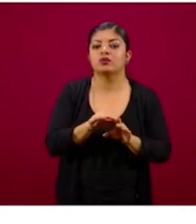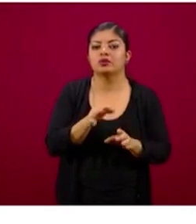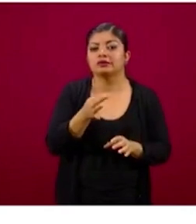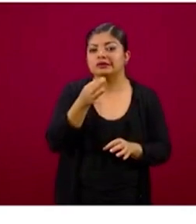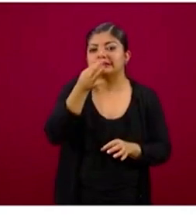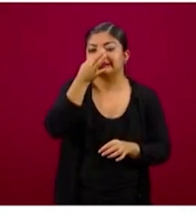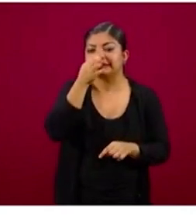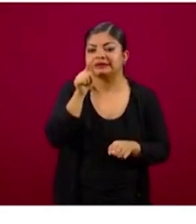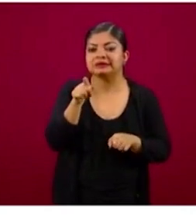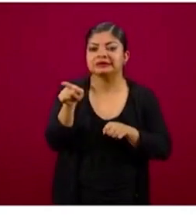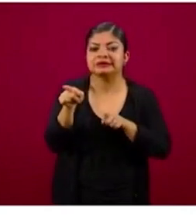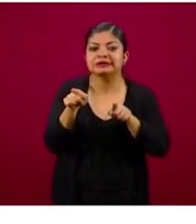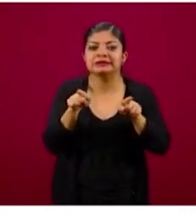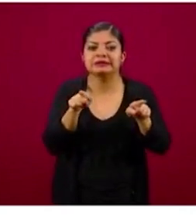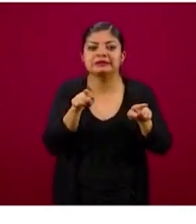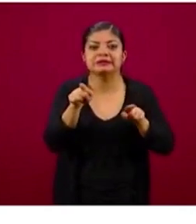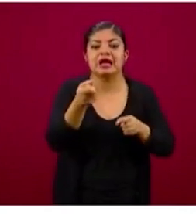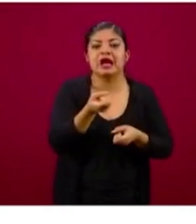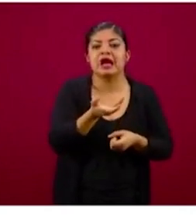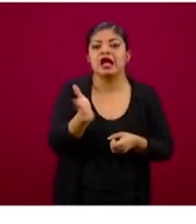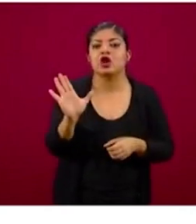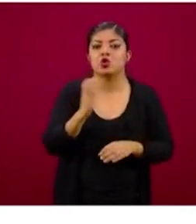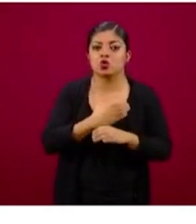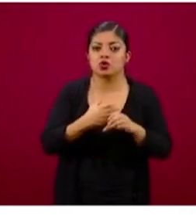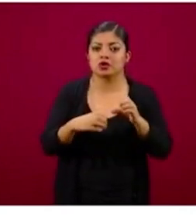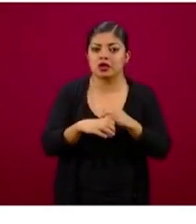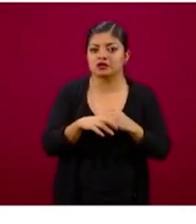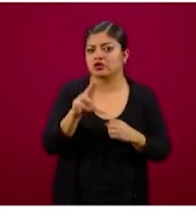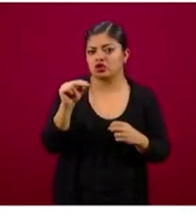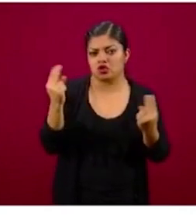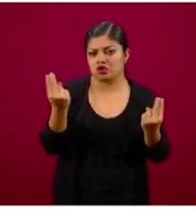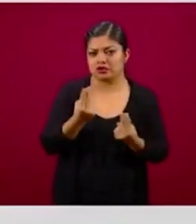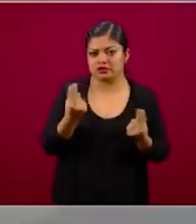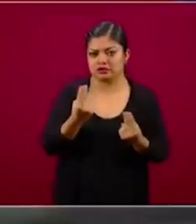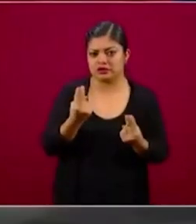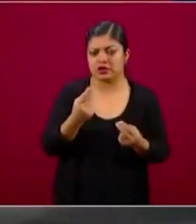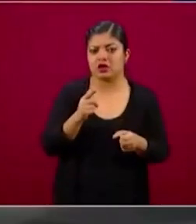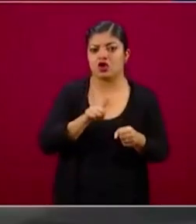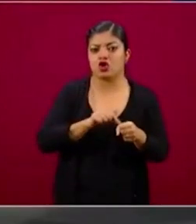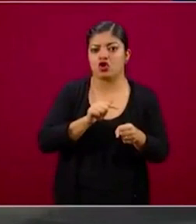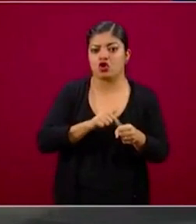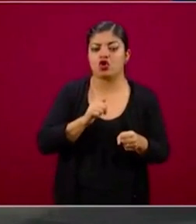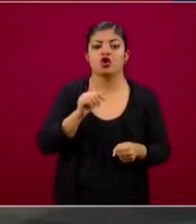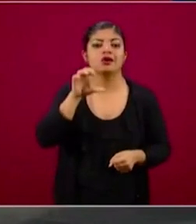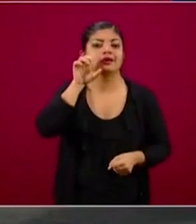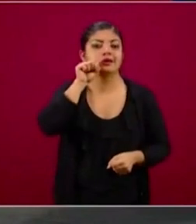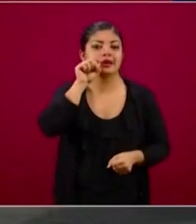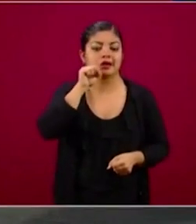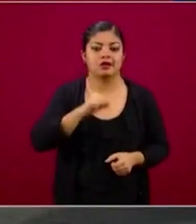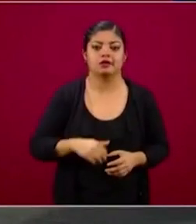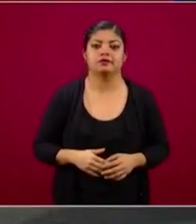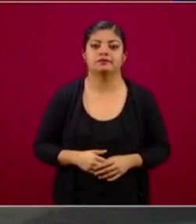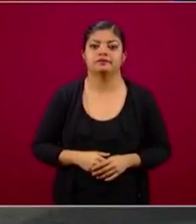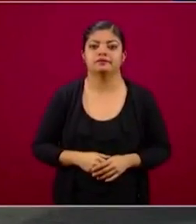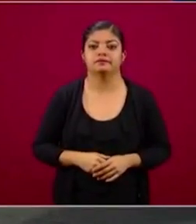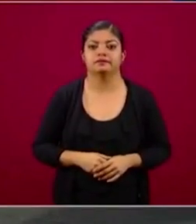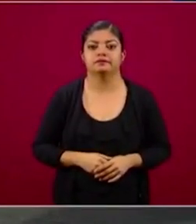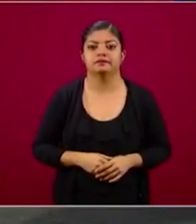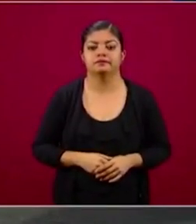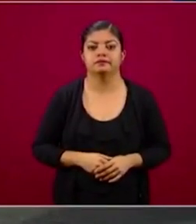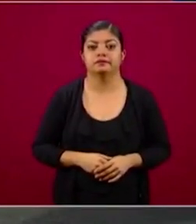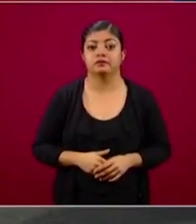descongelamiento de las actividades no esenciales en el color naranja. Y